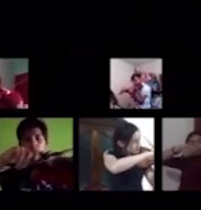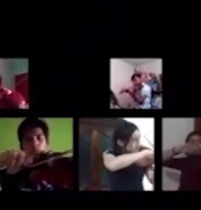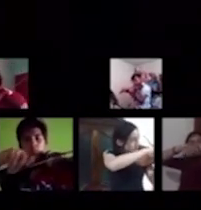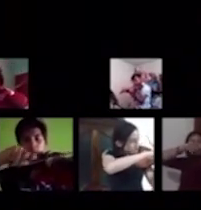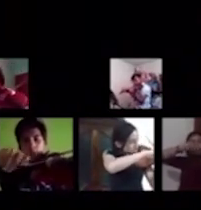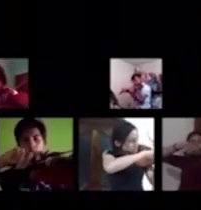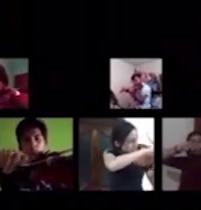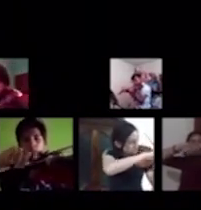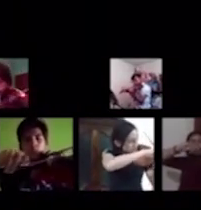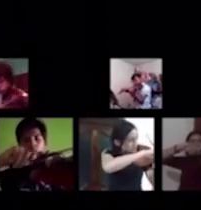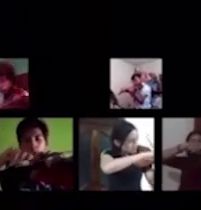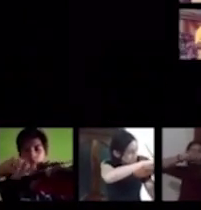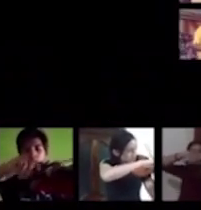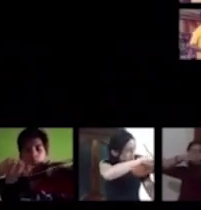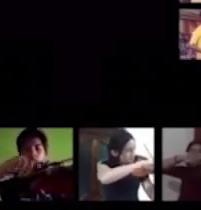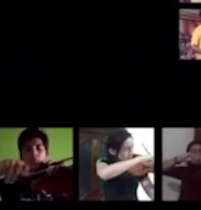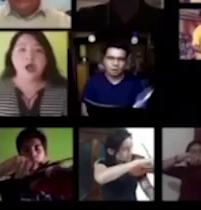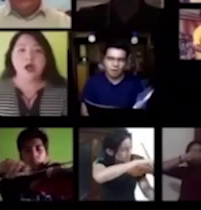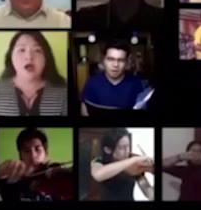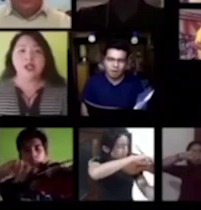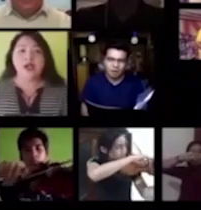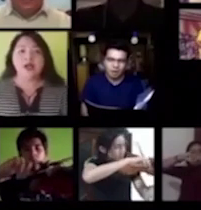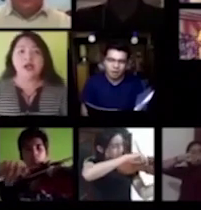en la próxima